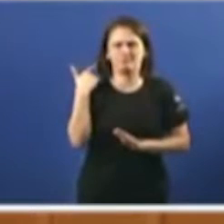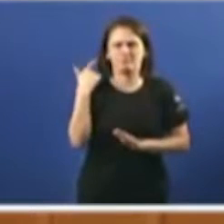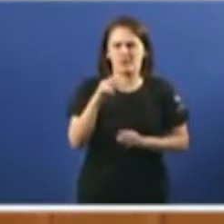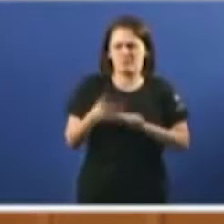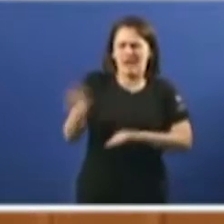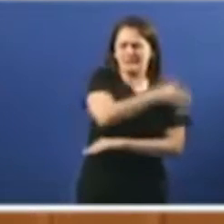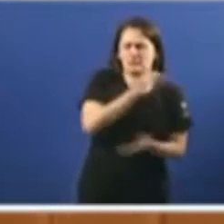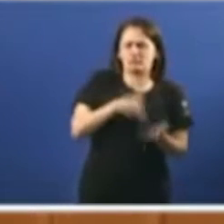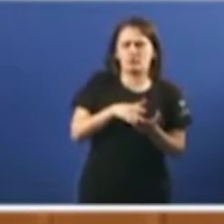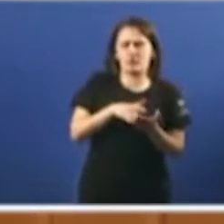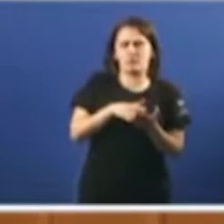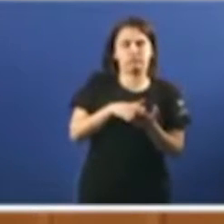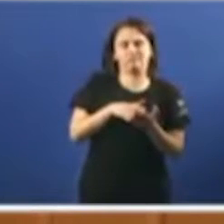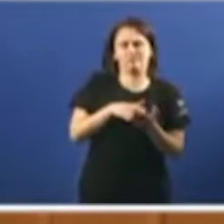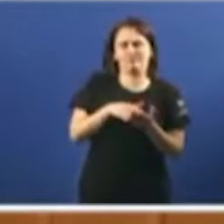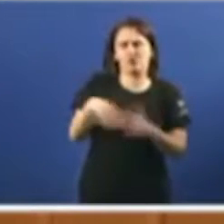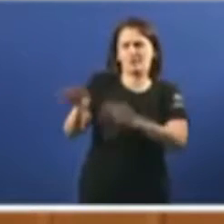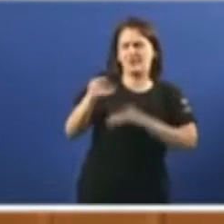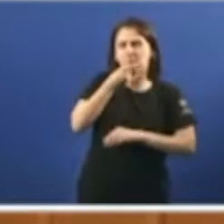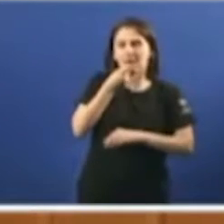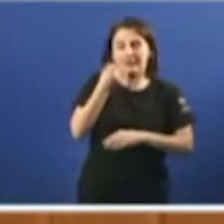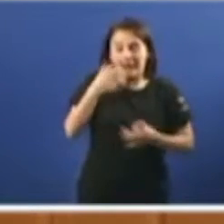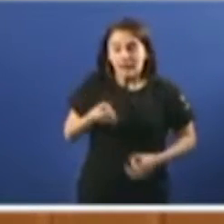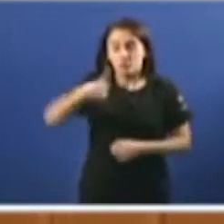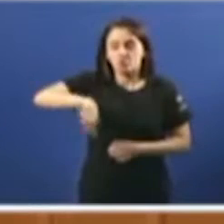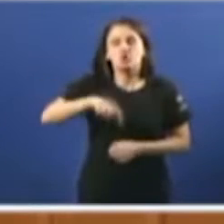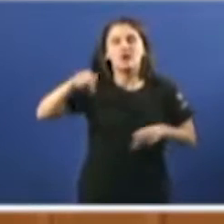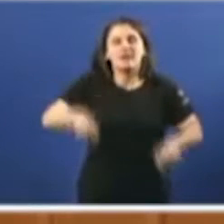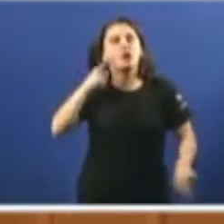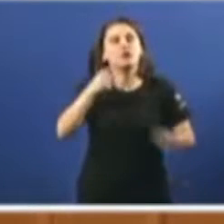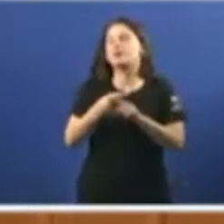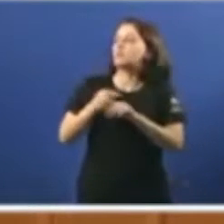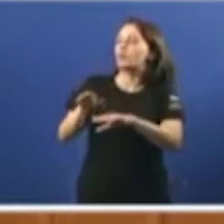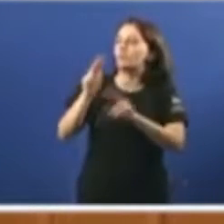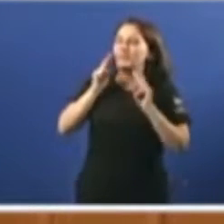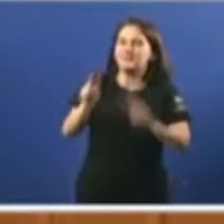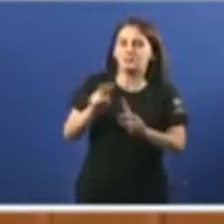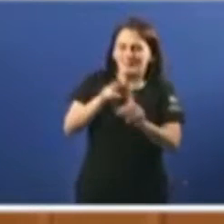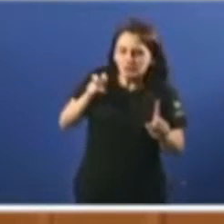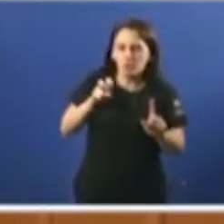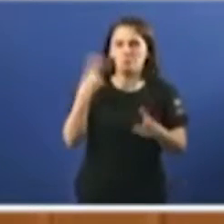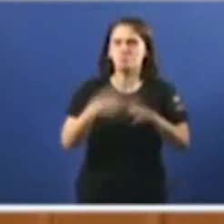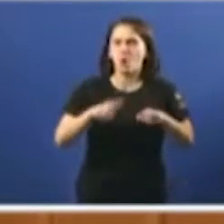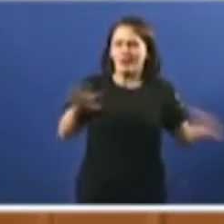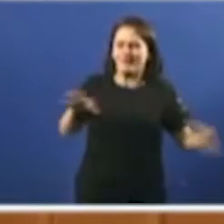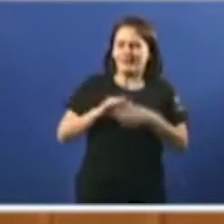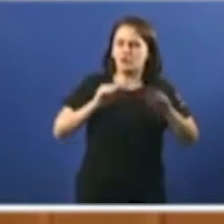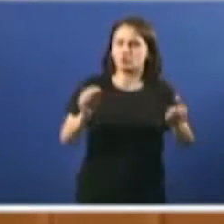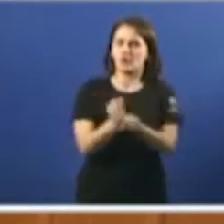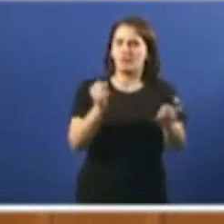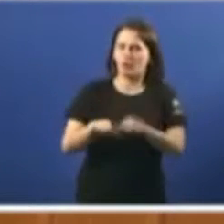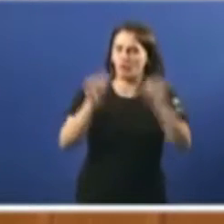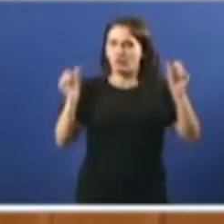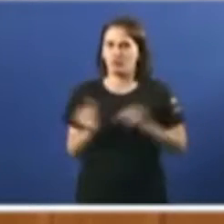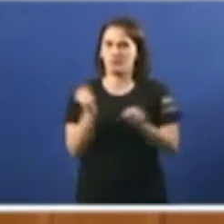prefiero aclarálo. Efectivamente, señora Otero, nos estamos aquí para facer unha lectura política do cargo que ocupa e de como ocupa